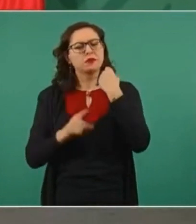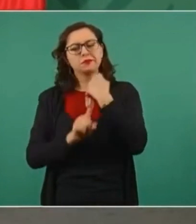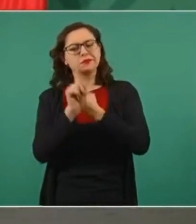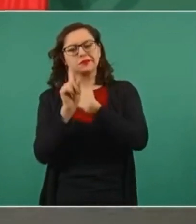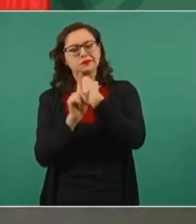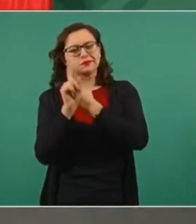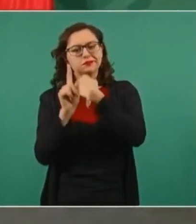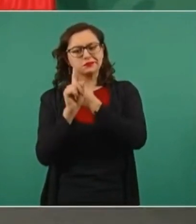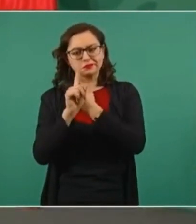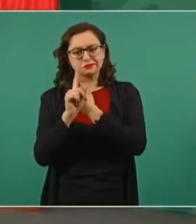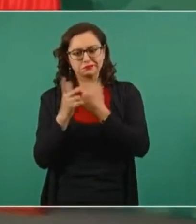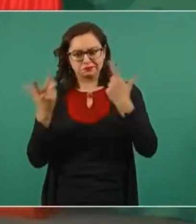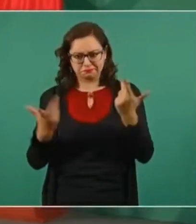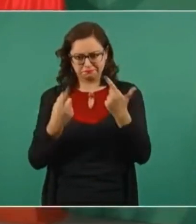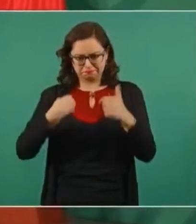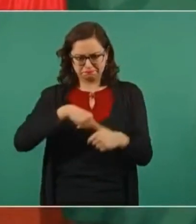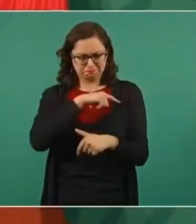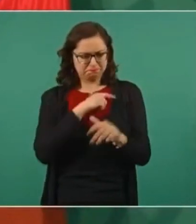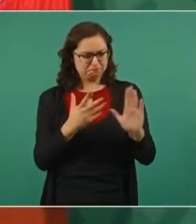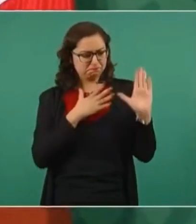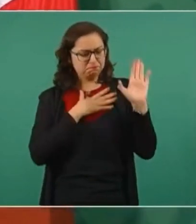todos los compromisos.